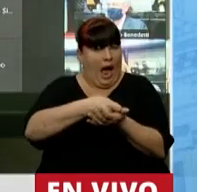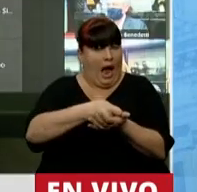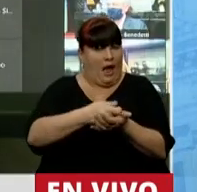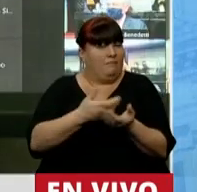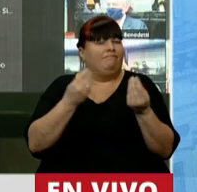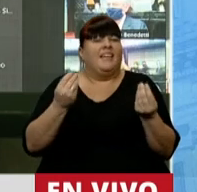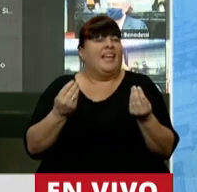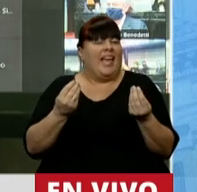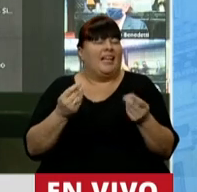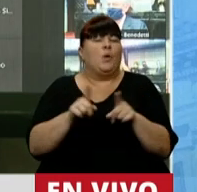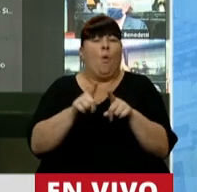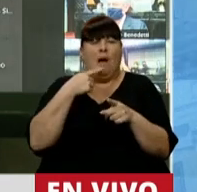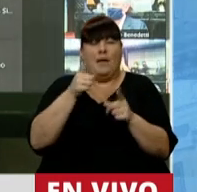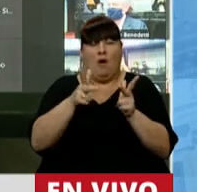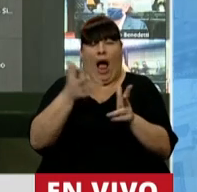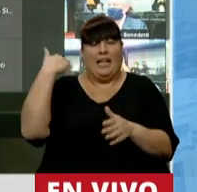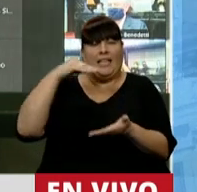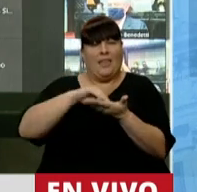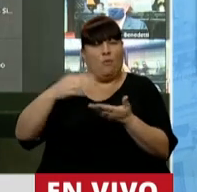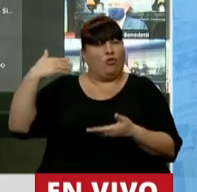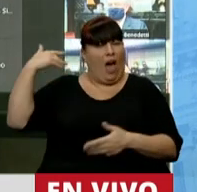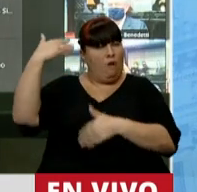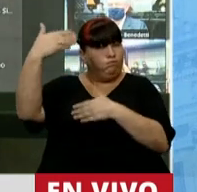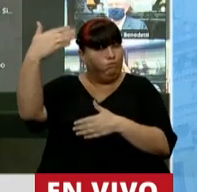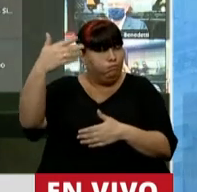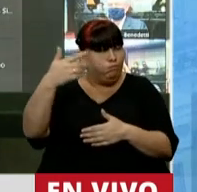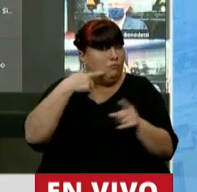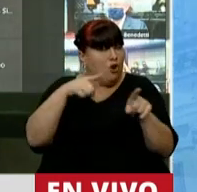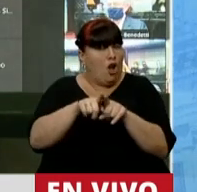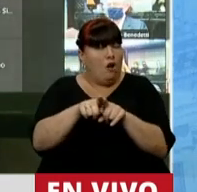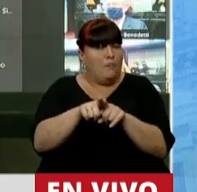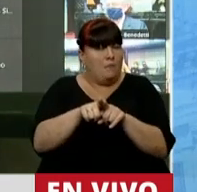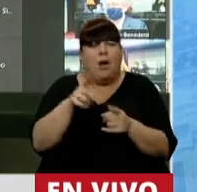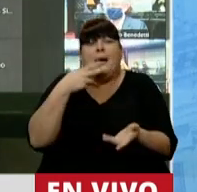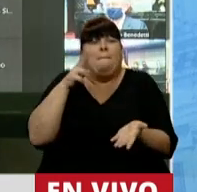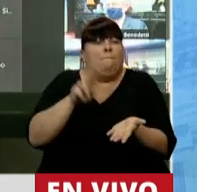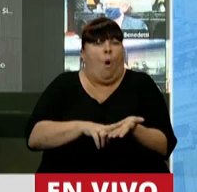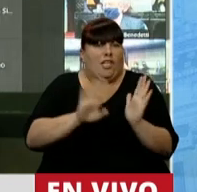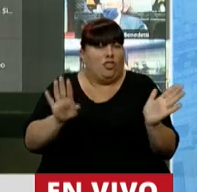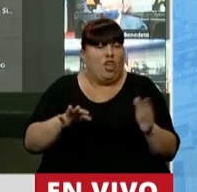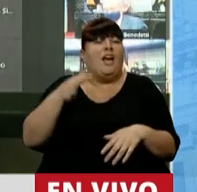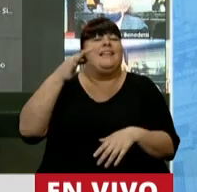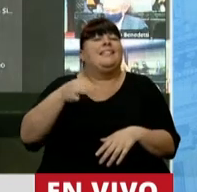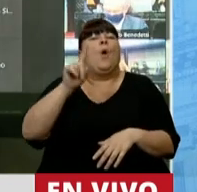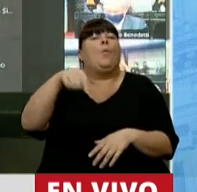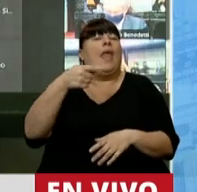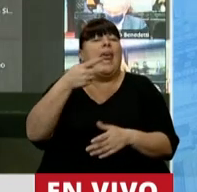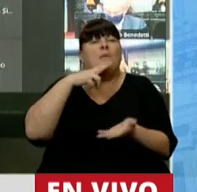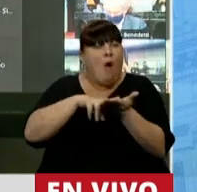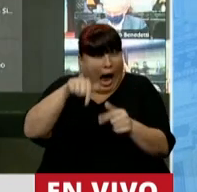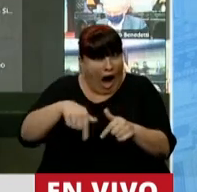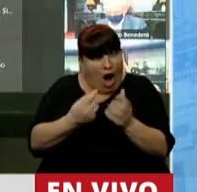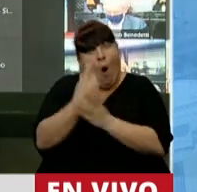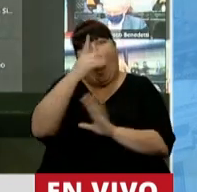no es nada más ni nada menos que, como dijeron diputados que me presidieron, un impuesto que seguramente llegó para quedarse,